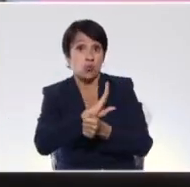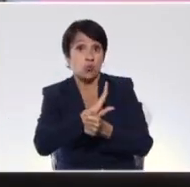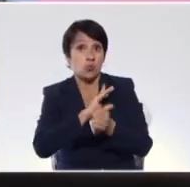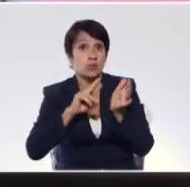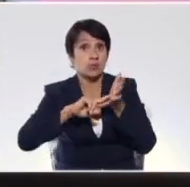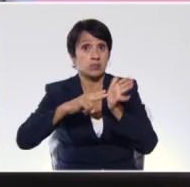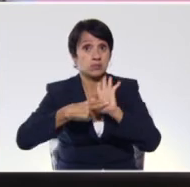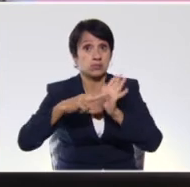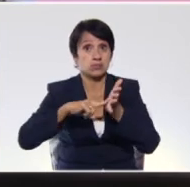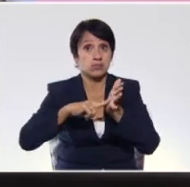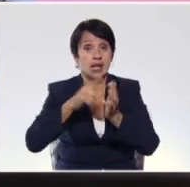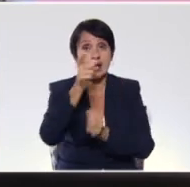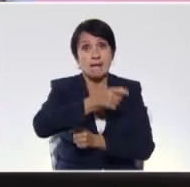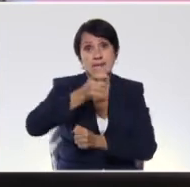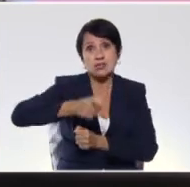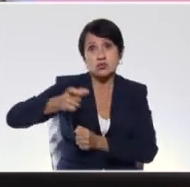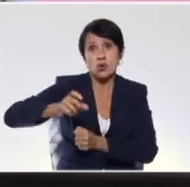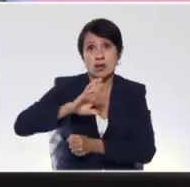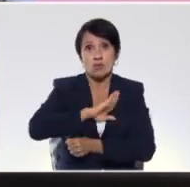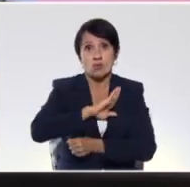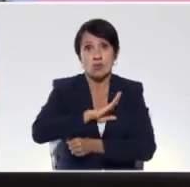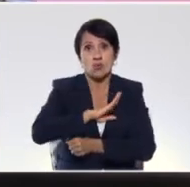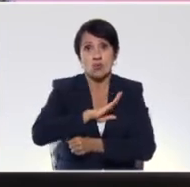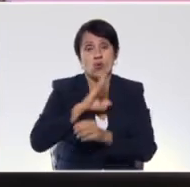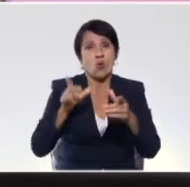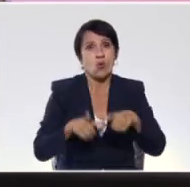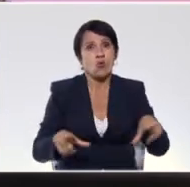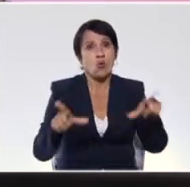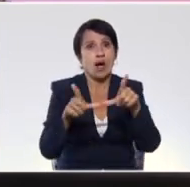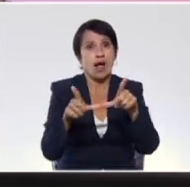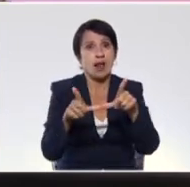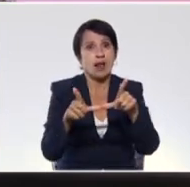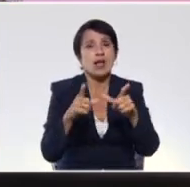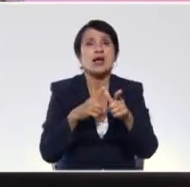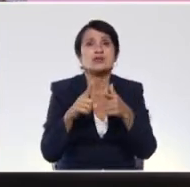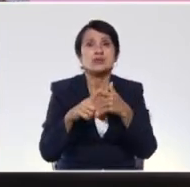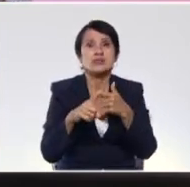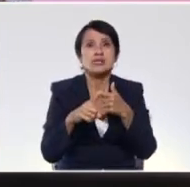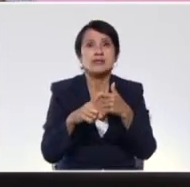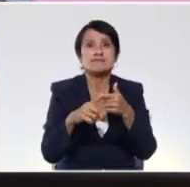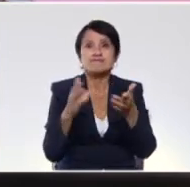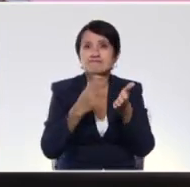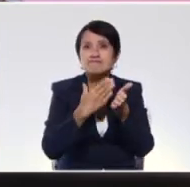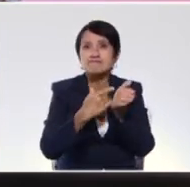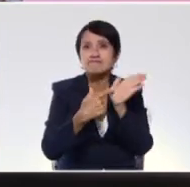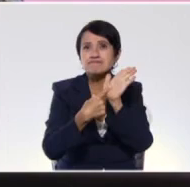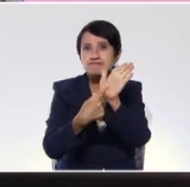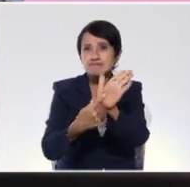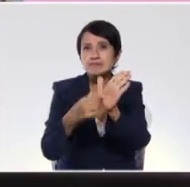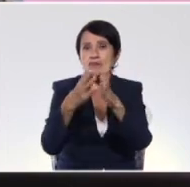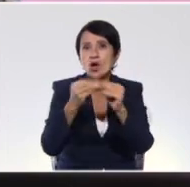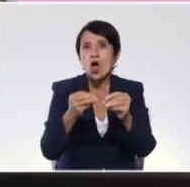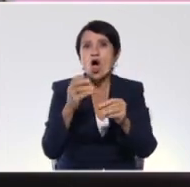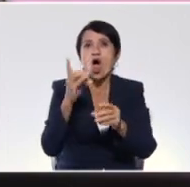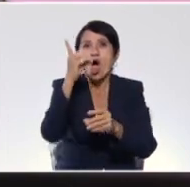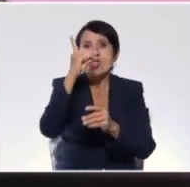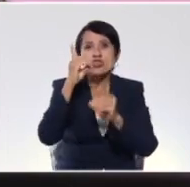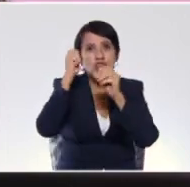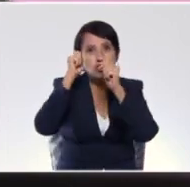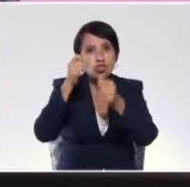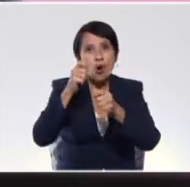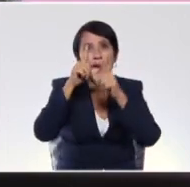refieren a las personas o a lugares. Aquí, en este artículo dedicado a Don Quijote,